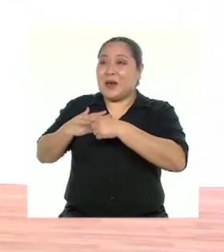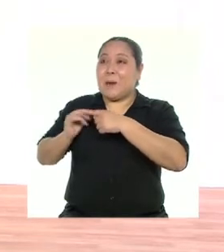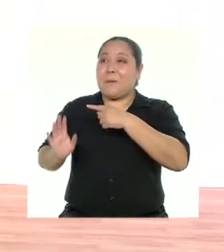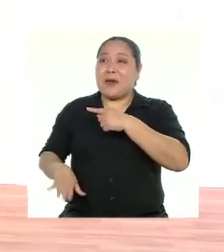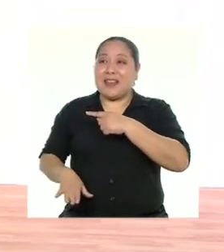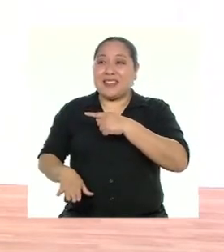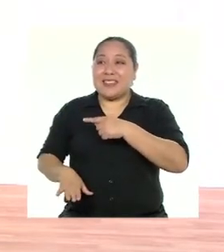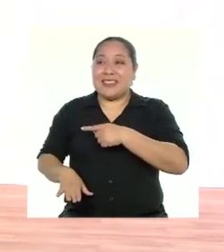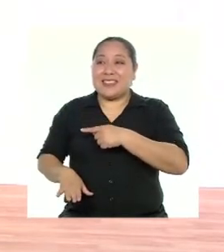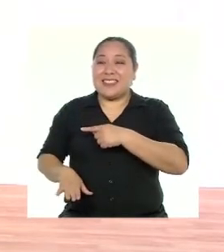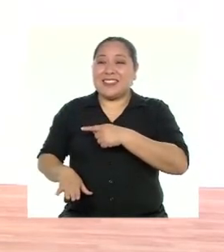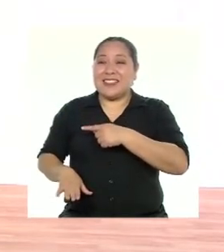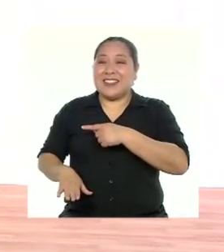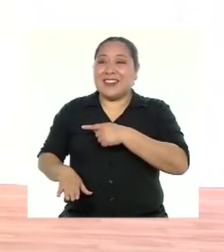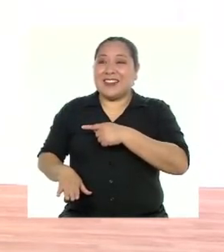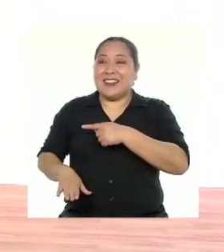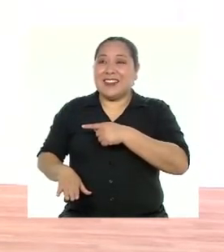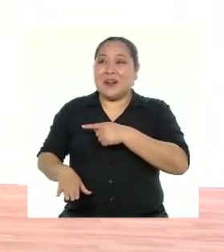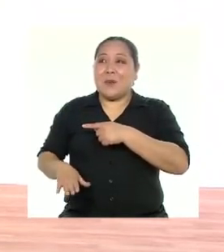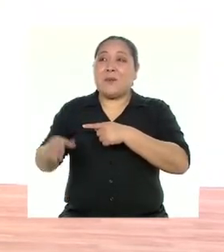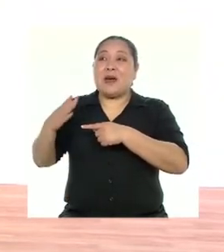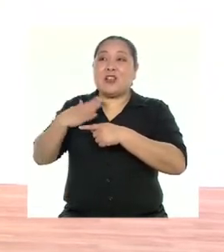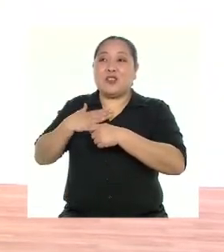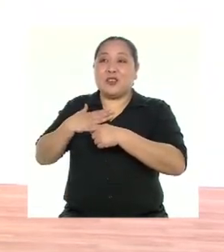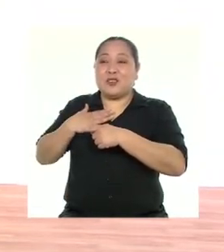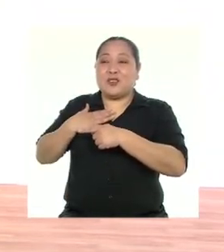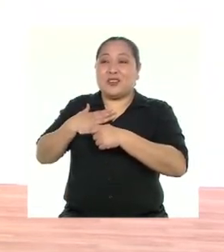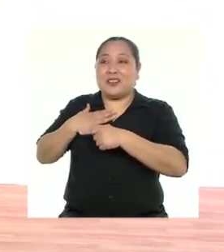Piernas. Pecho.